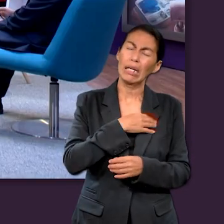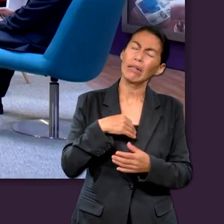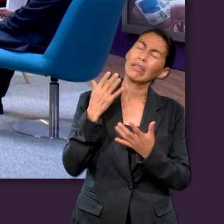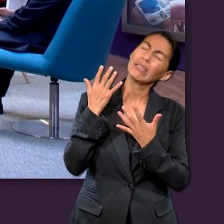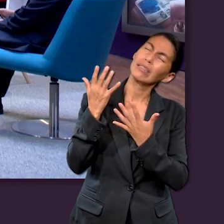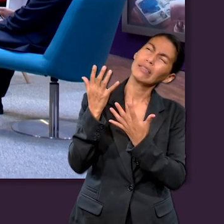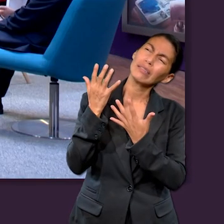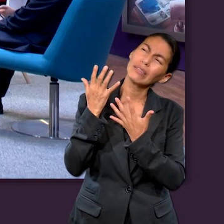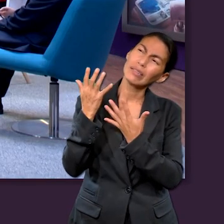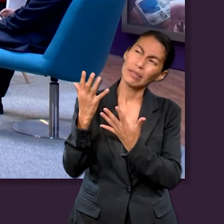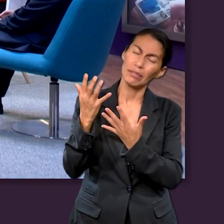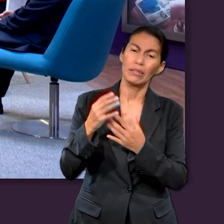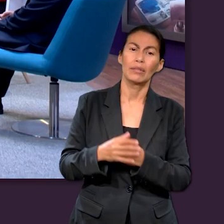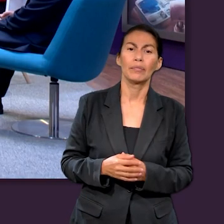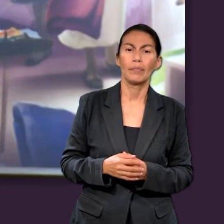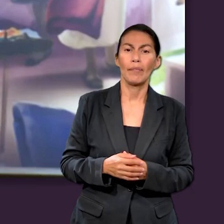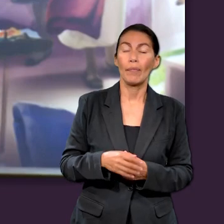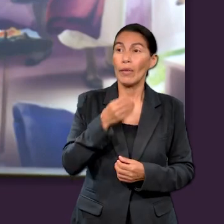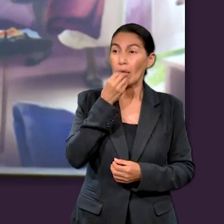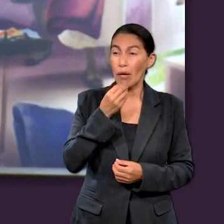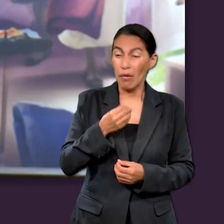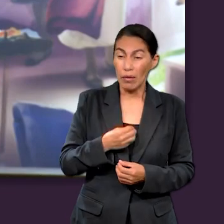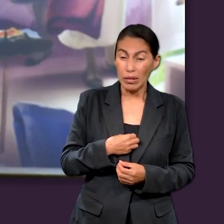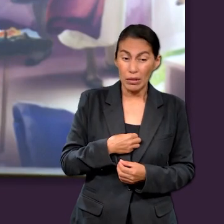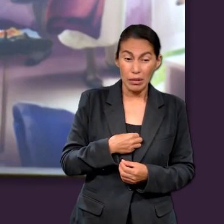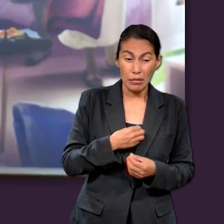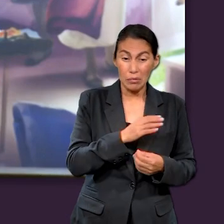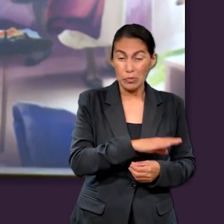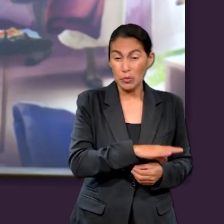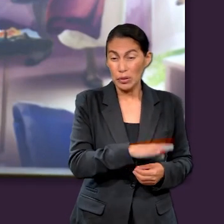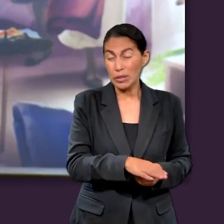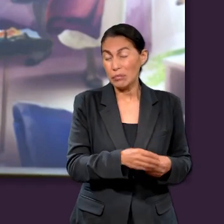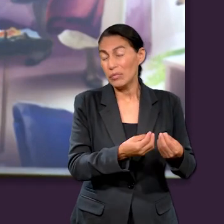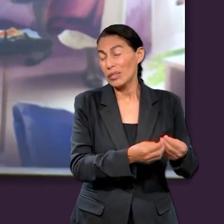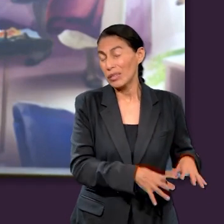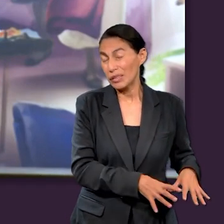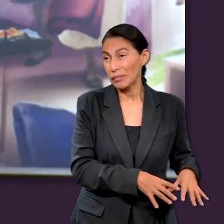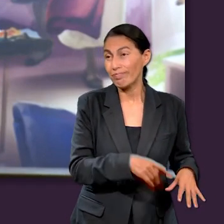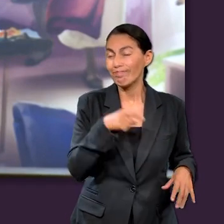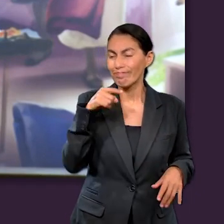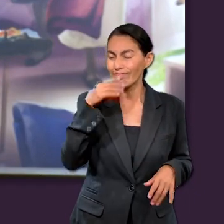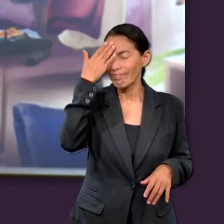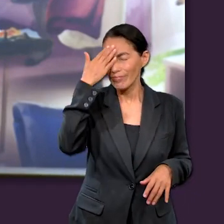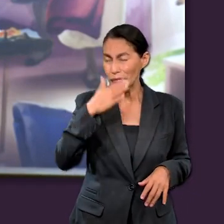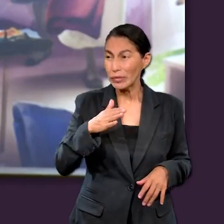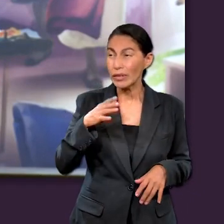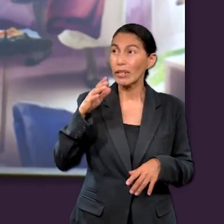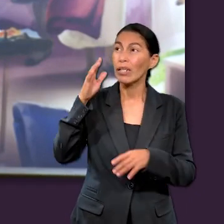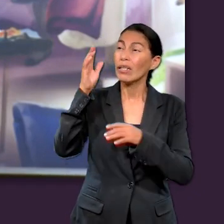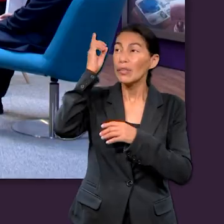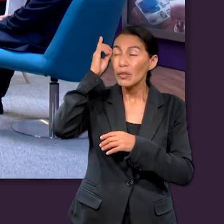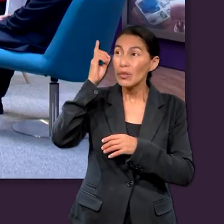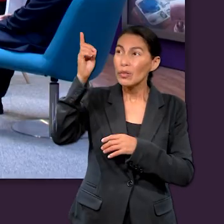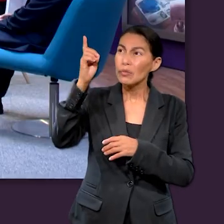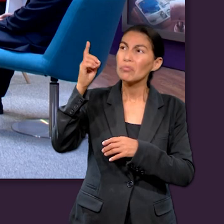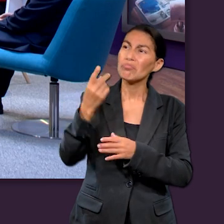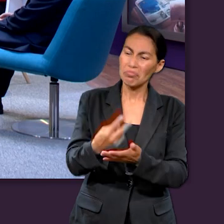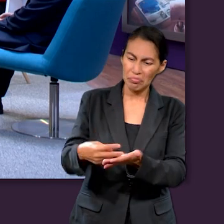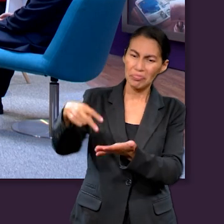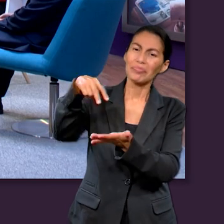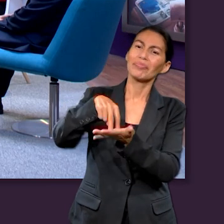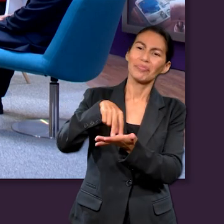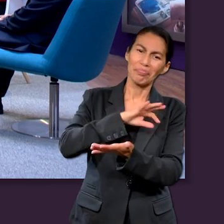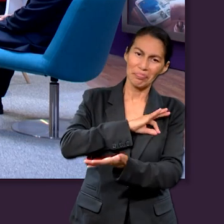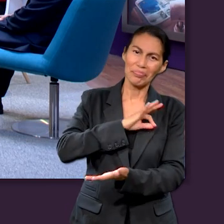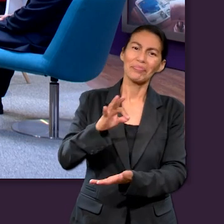sí el hijo tan anhelado y a pesar de que tenía que perderlo, él sabía que Dios era capaz de